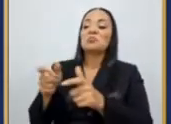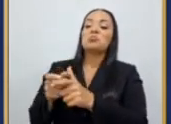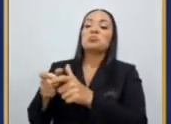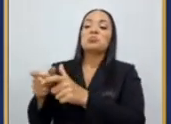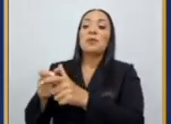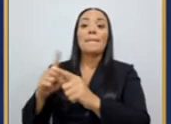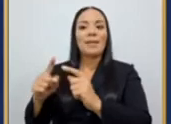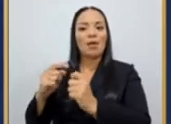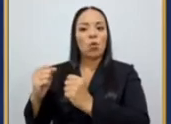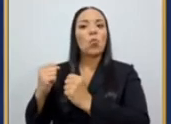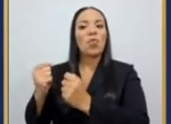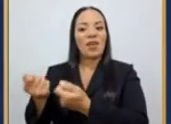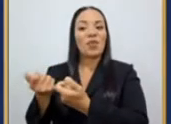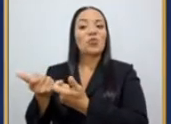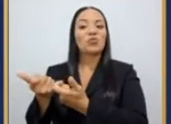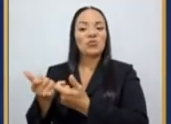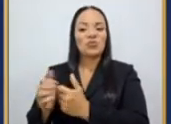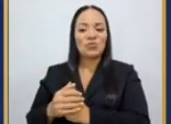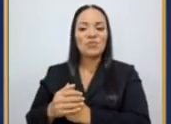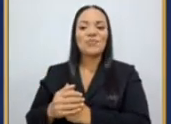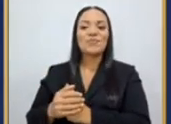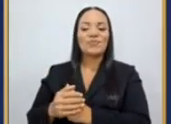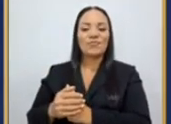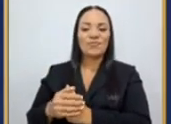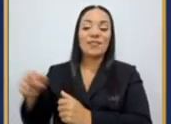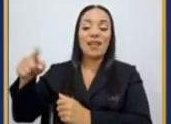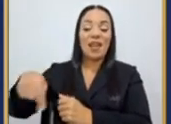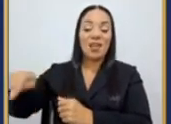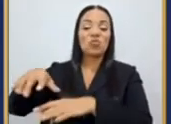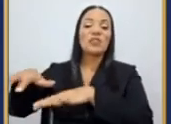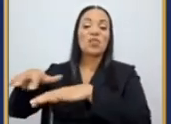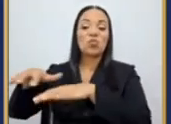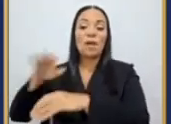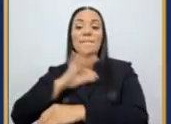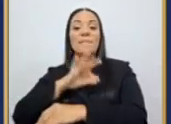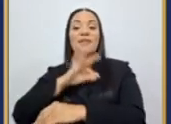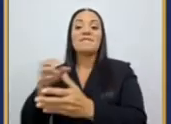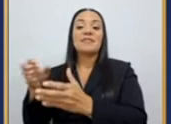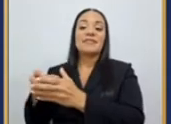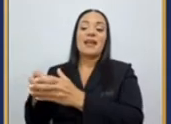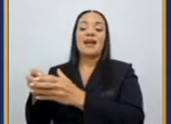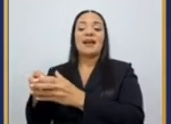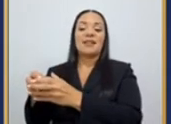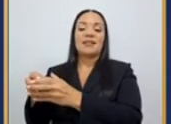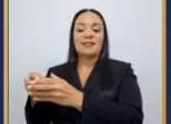y actúan para beneficiar a esos jefes.